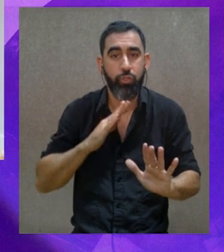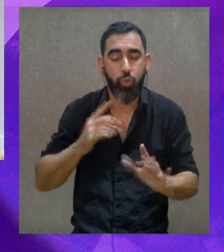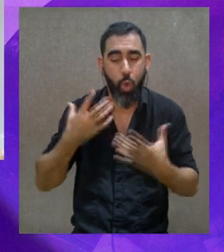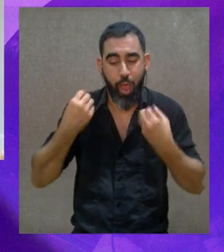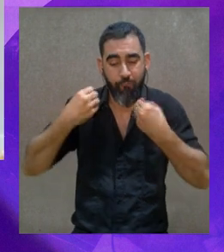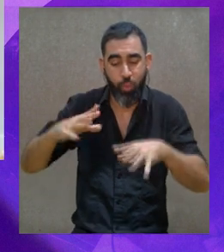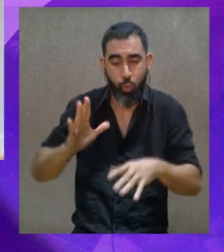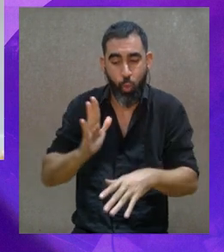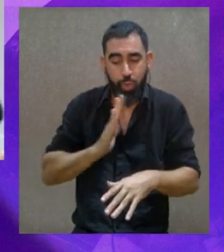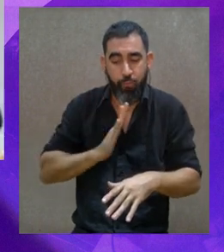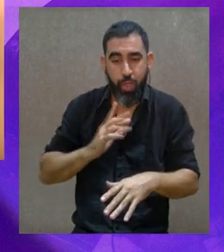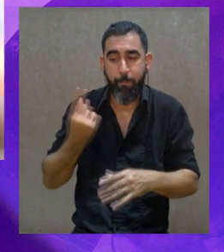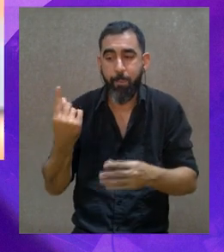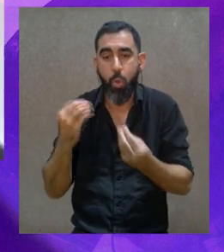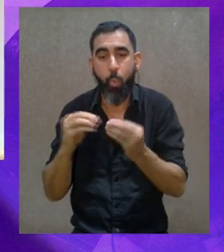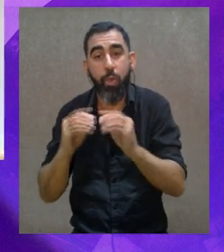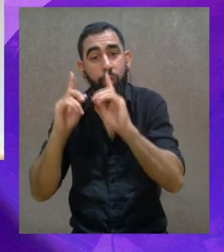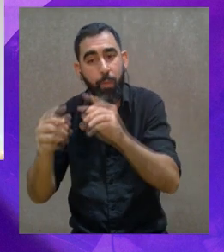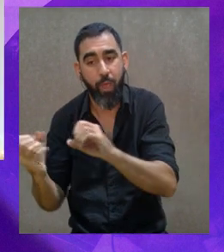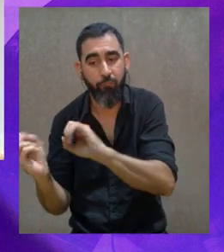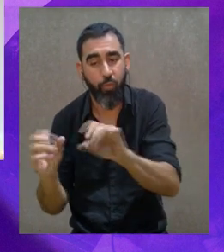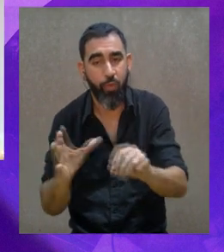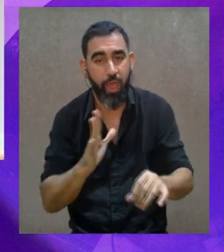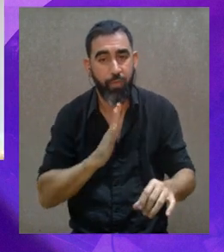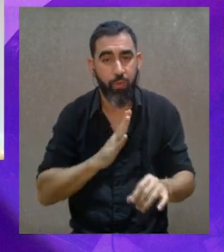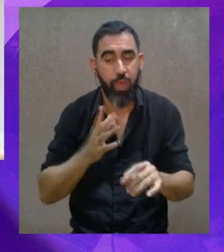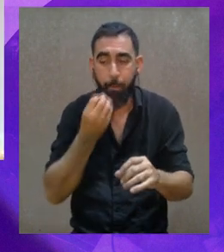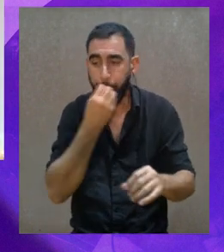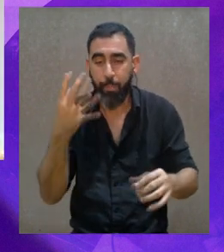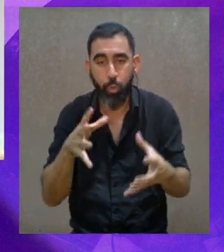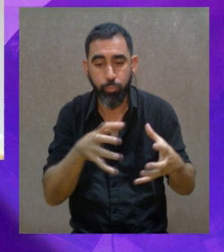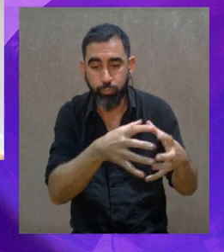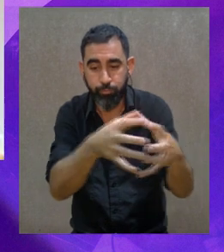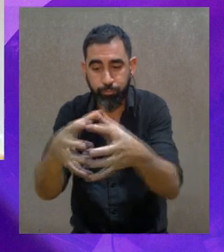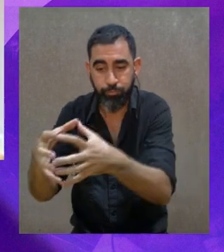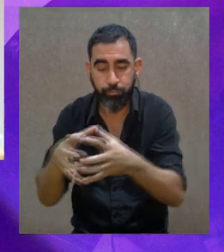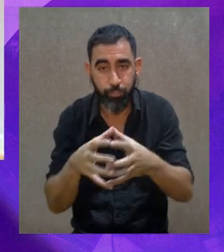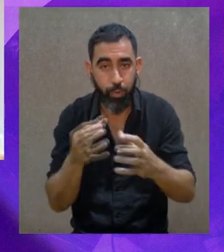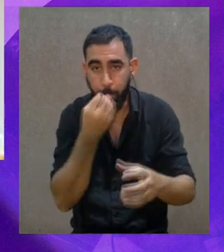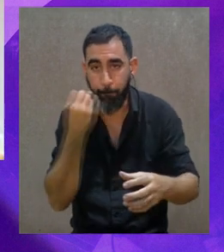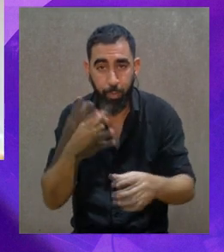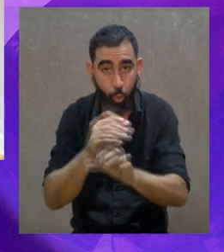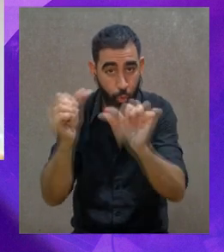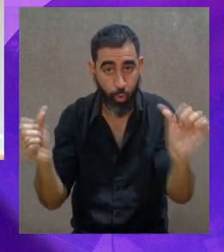mayor bien, la música aparece.